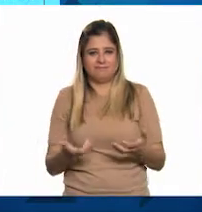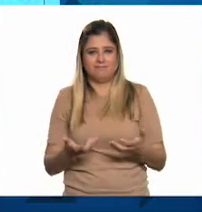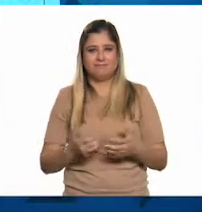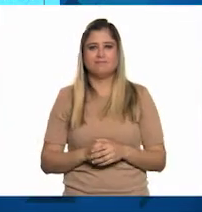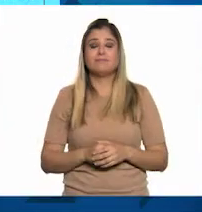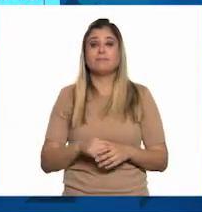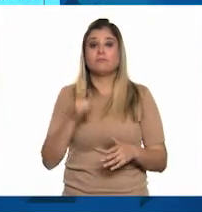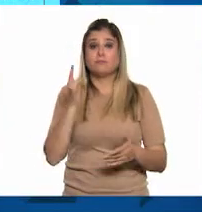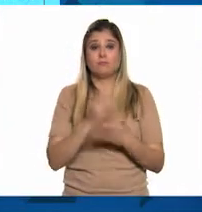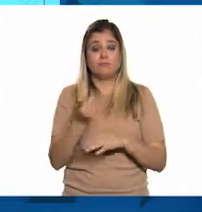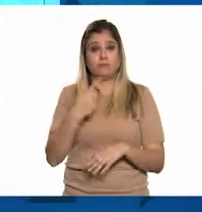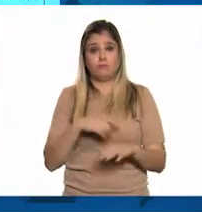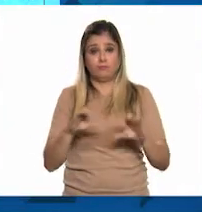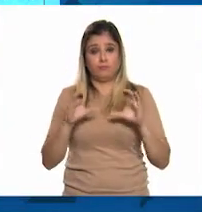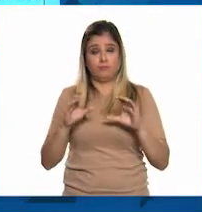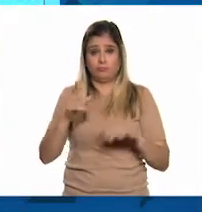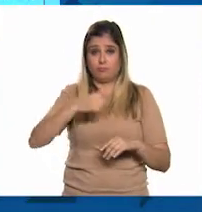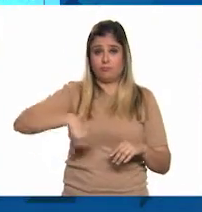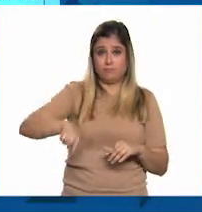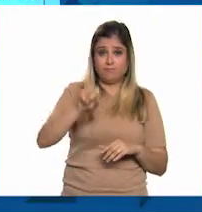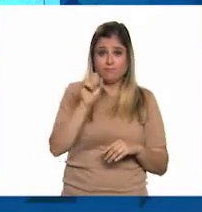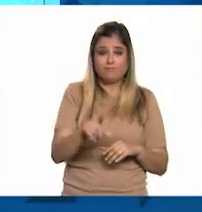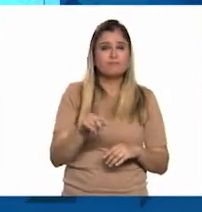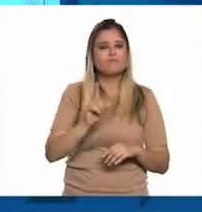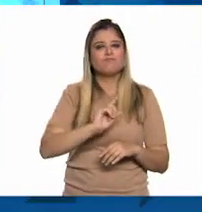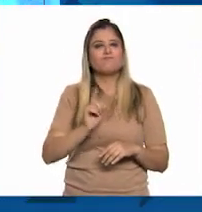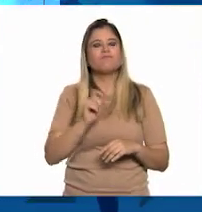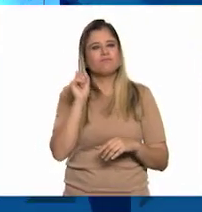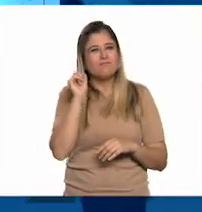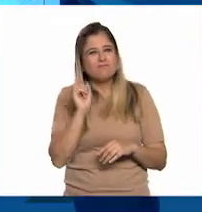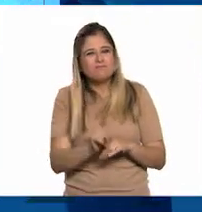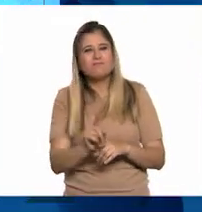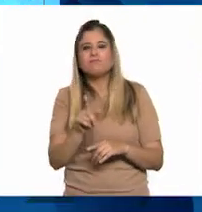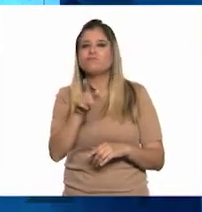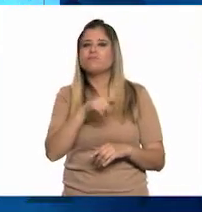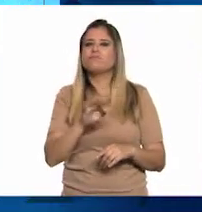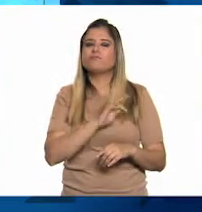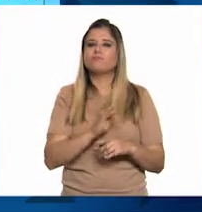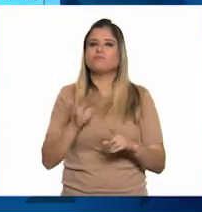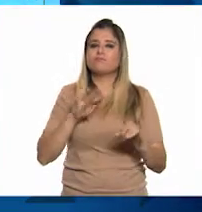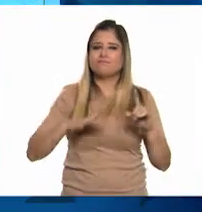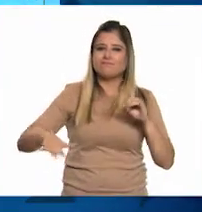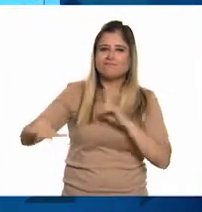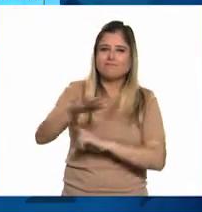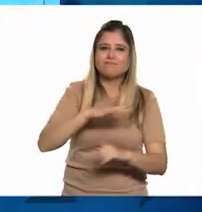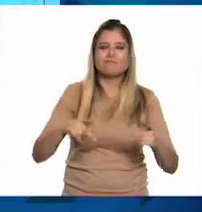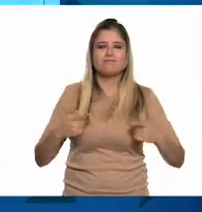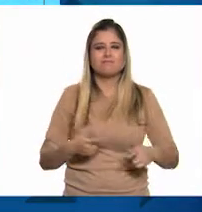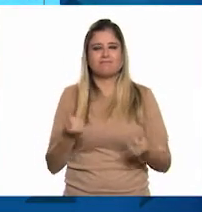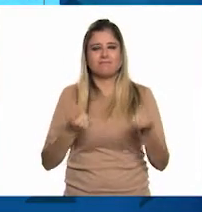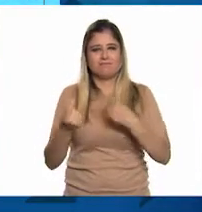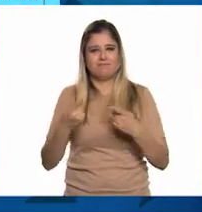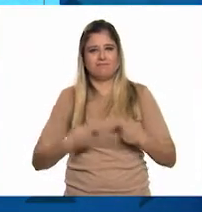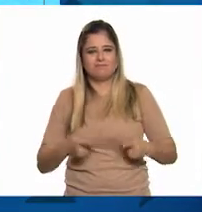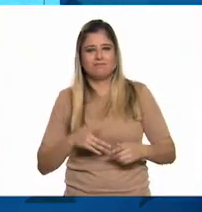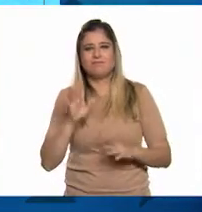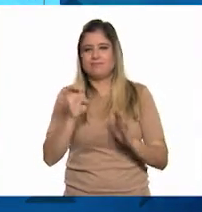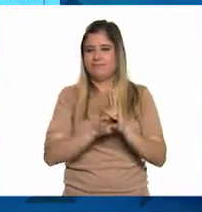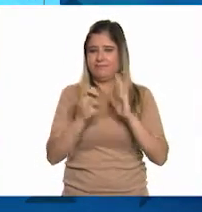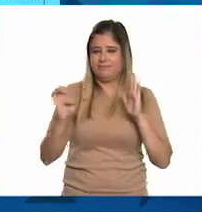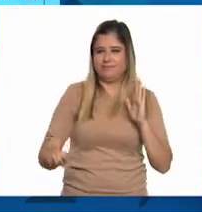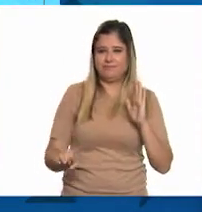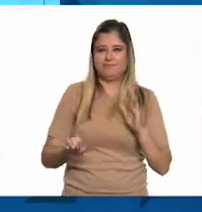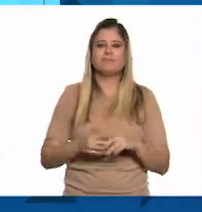No solo nos protegemos a nosotros mismos, sino también a quienes nos rodean de alguna persona. Por ejemplo,